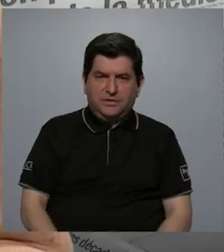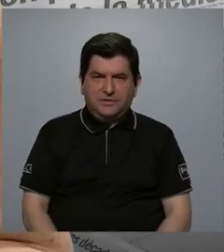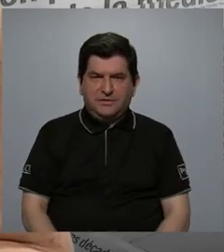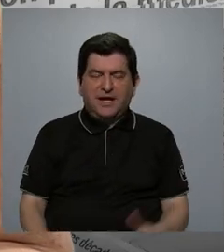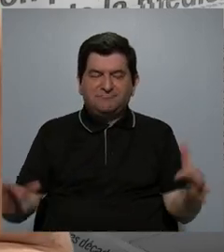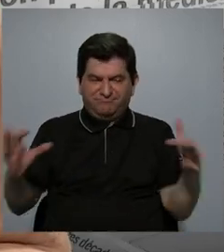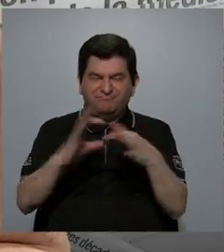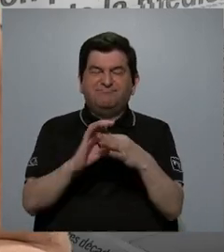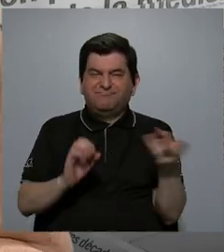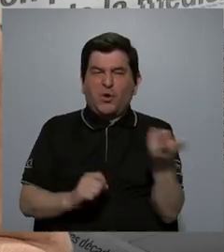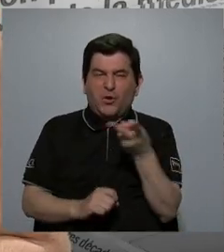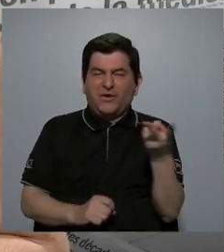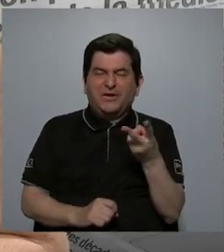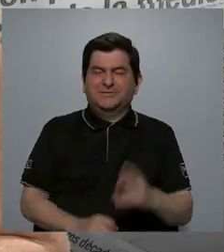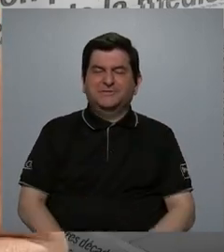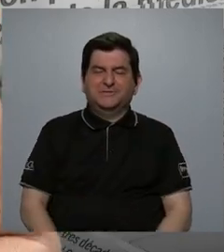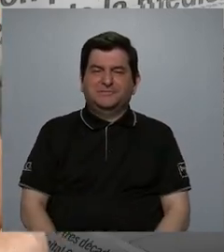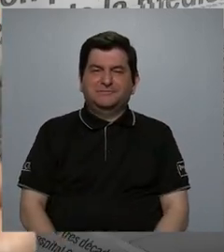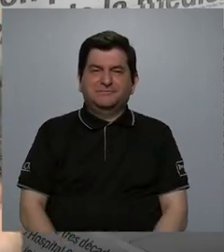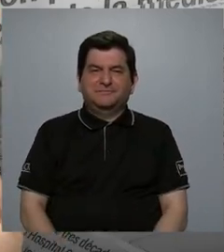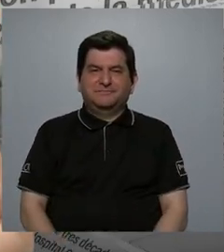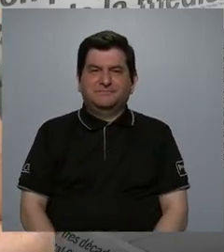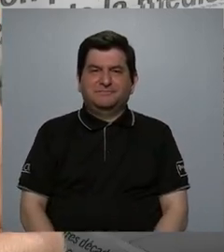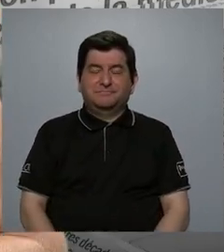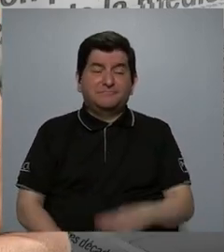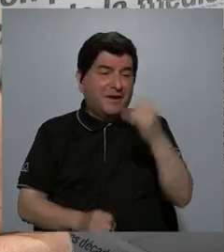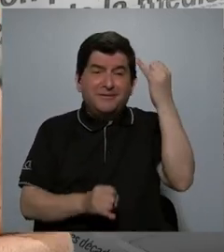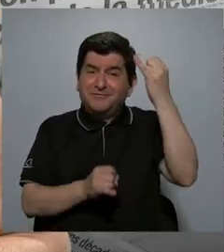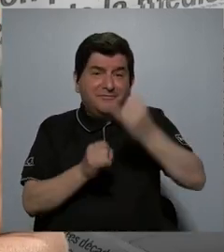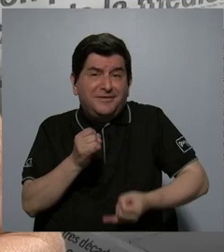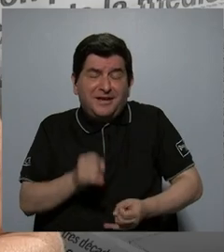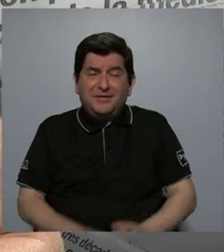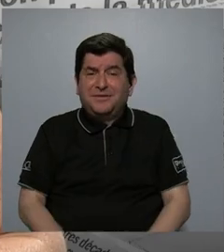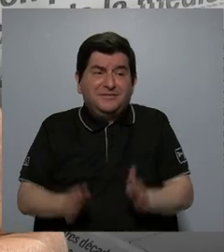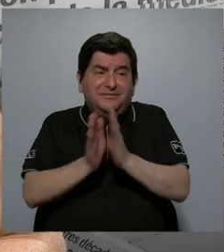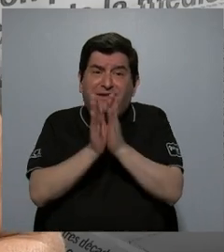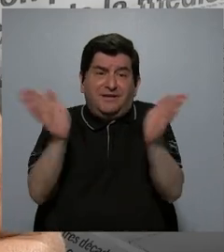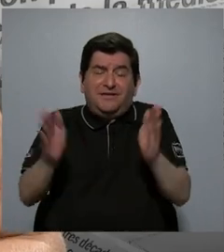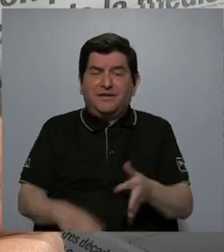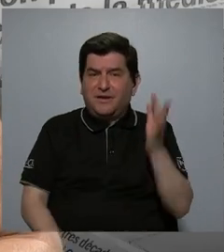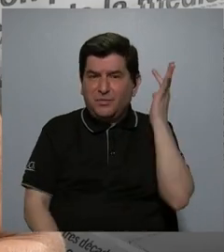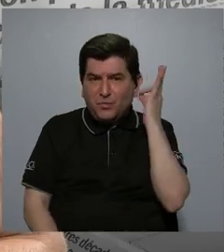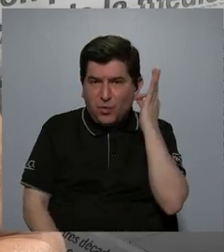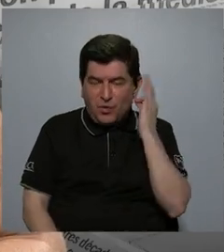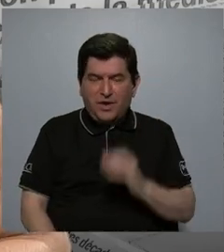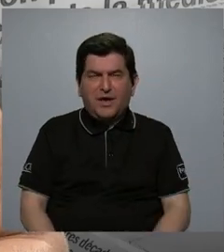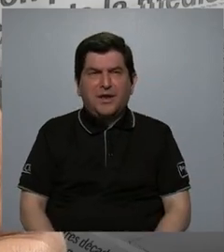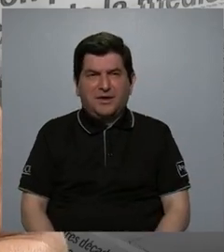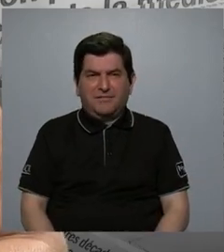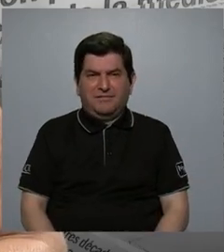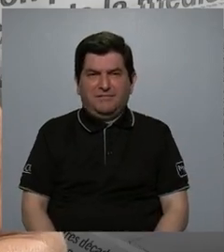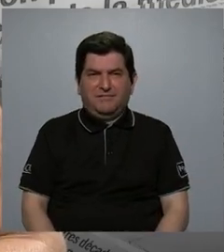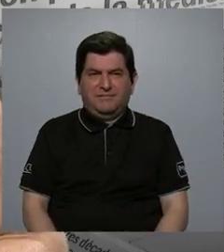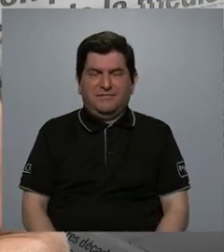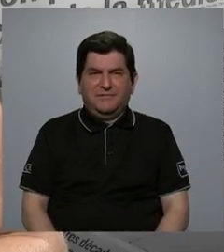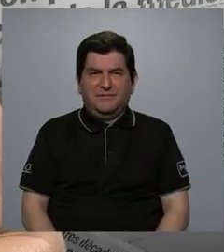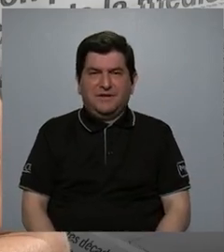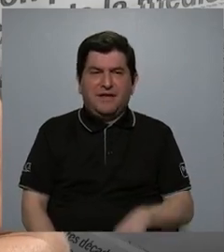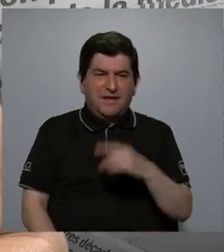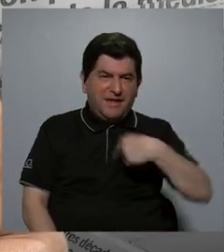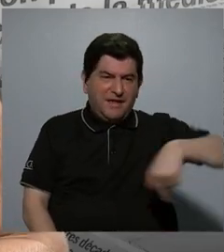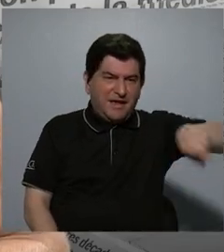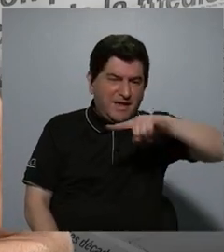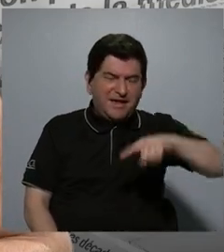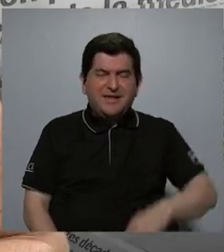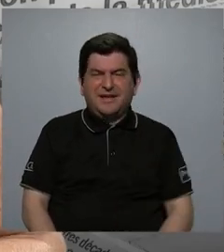conexión entre ellas. Al final, en general, las mujeres salen